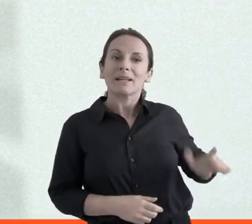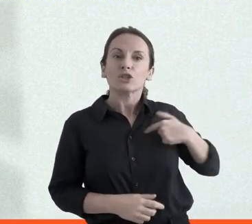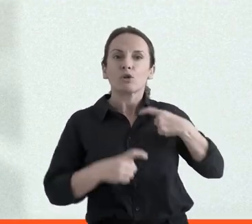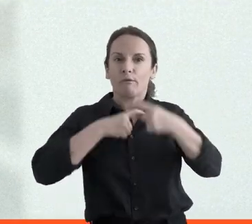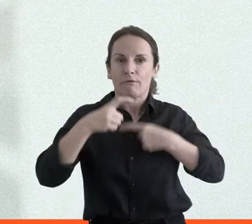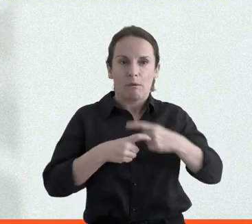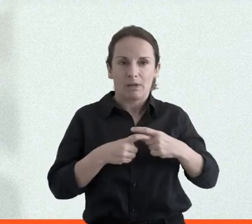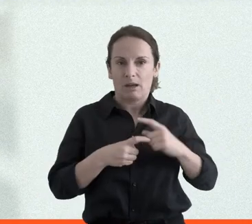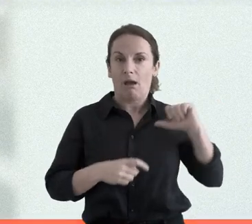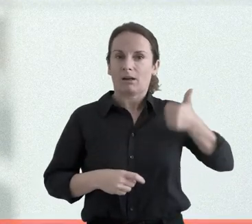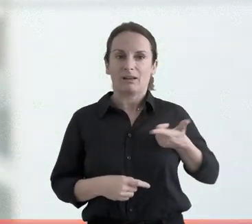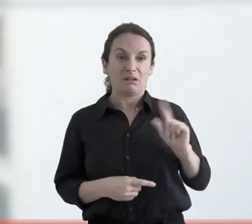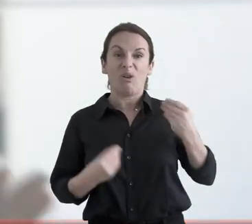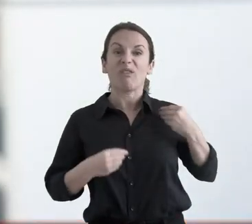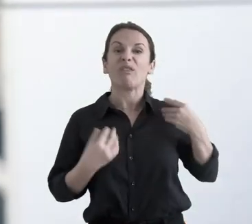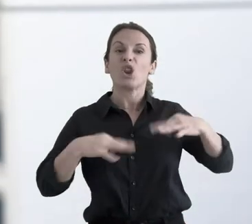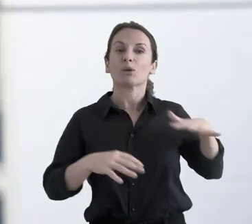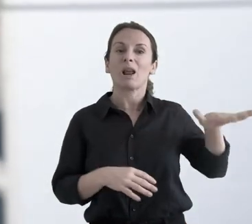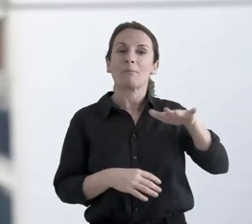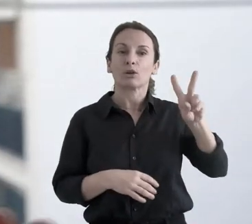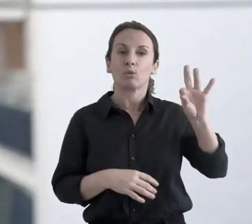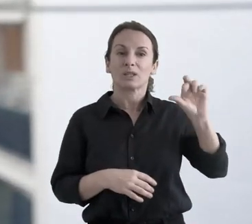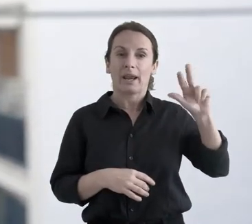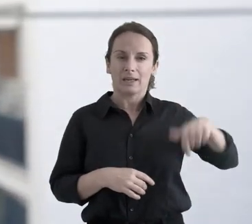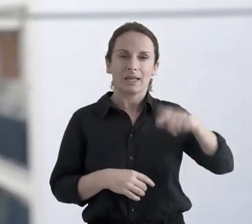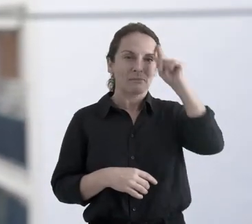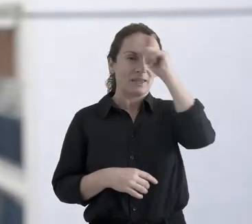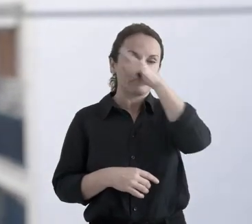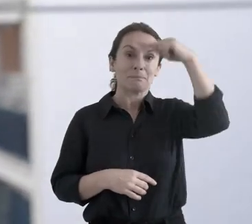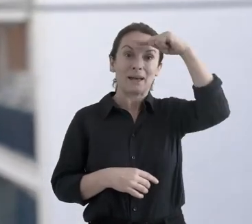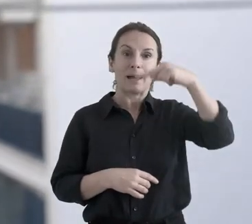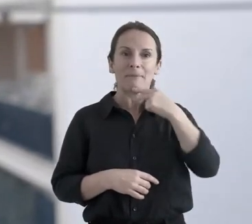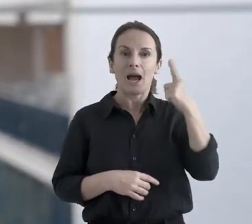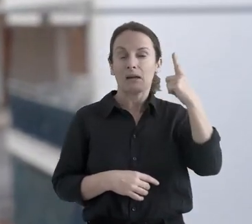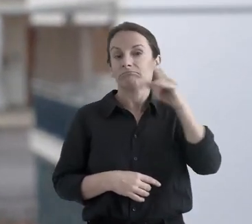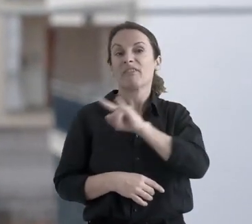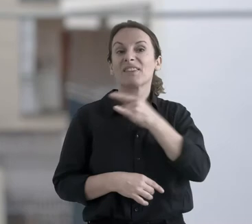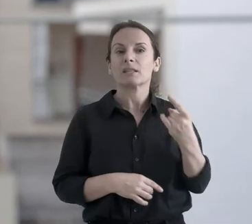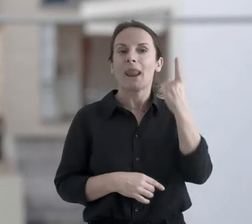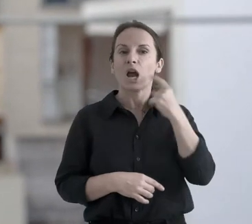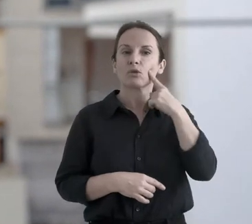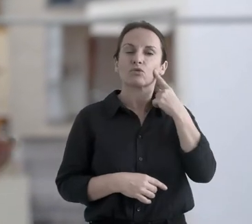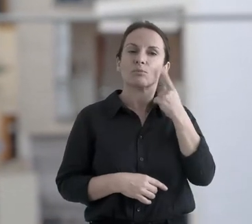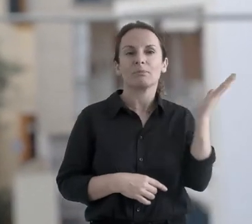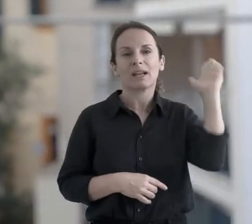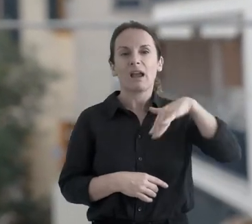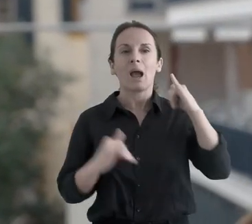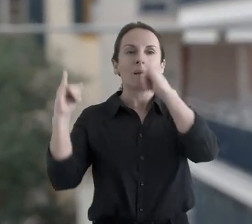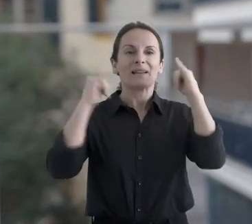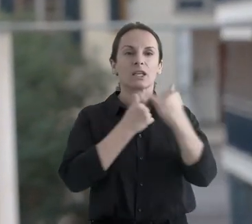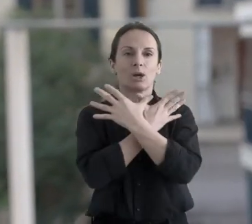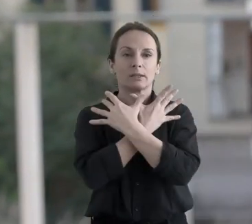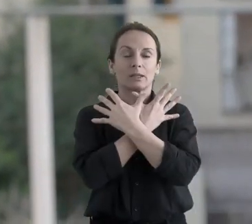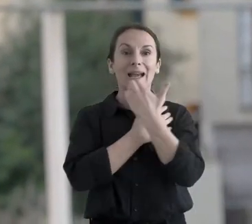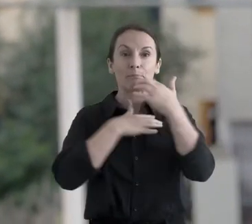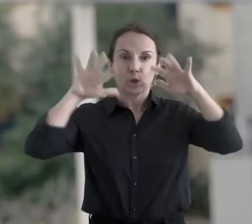Muy pequeño. Yo soy de una Pamela muy humilde, vivía en un barrio muy humilde en Madrid, en Useras, y mi padre tenía la costumbre de irnos los